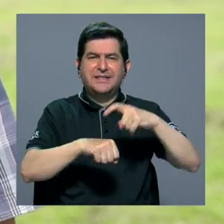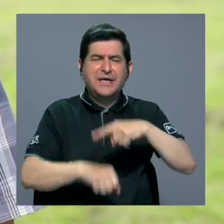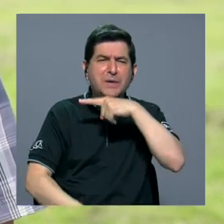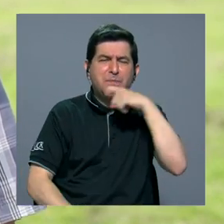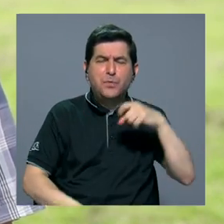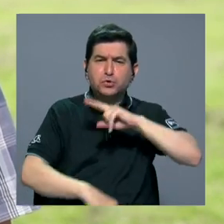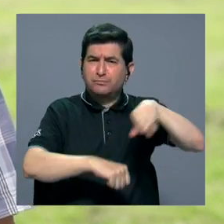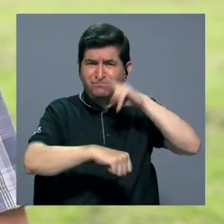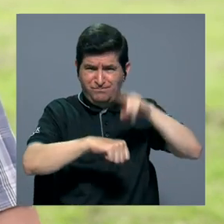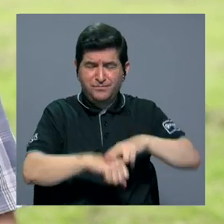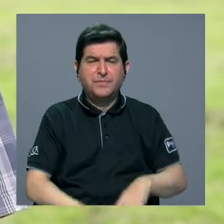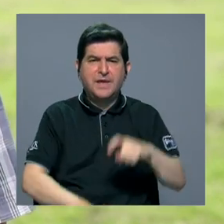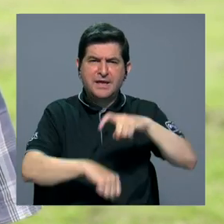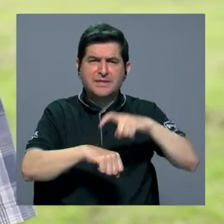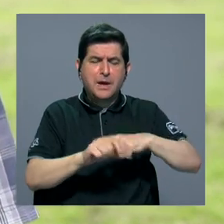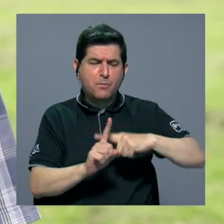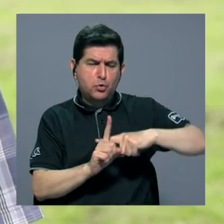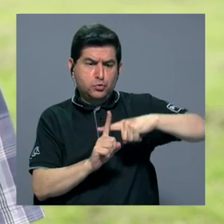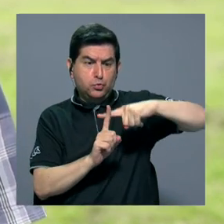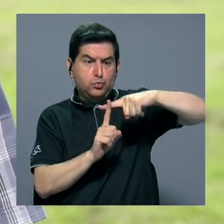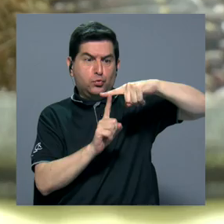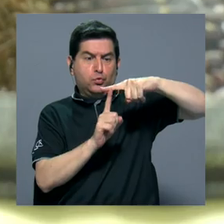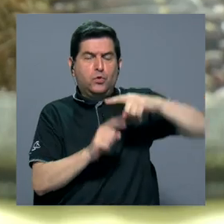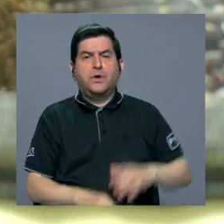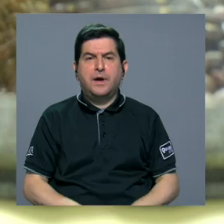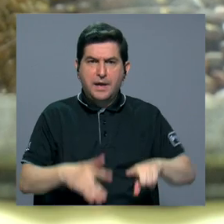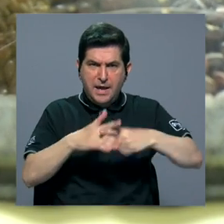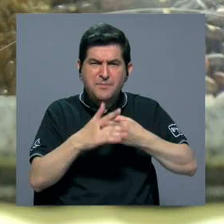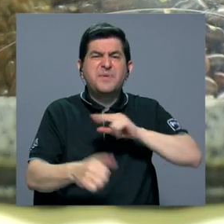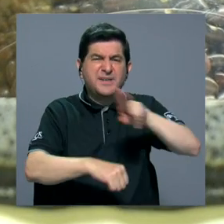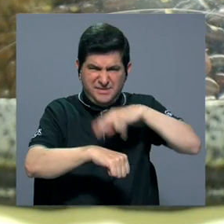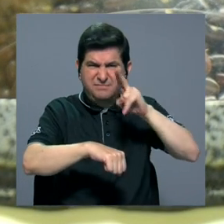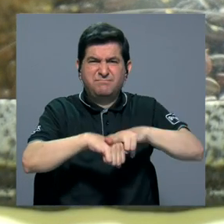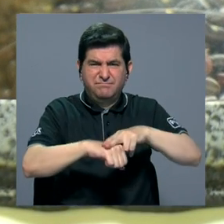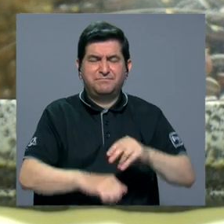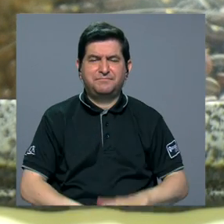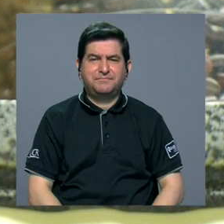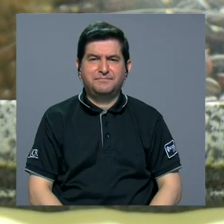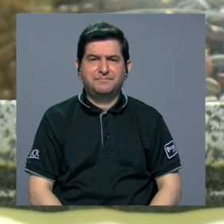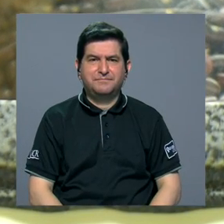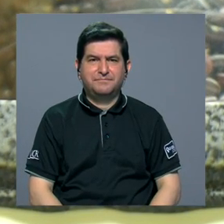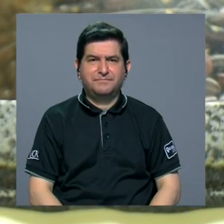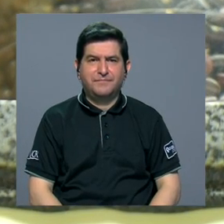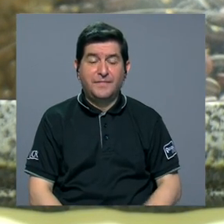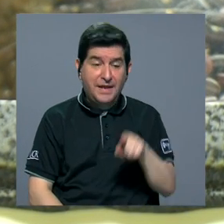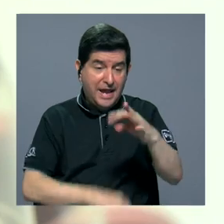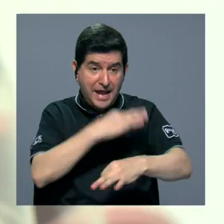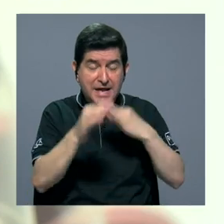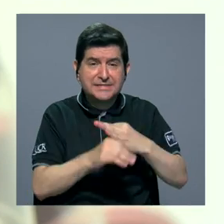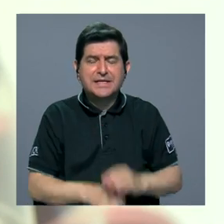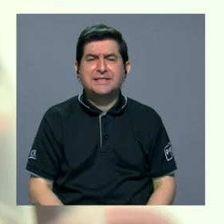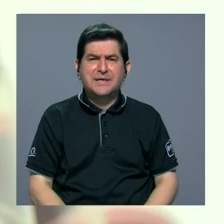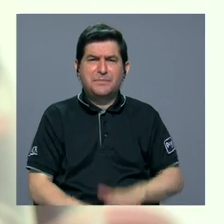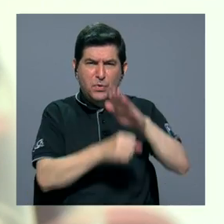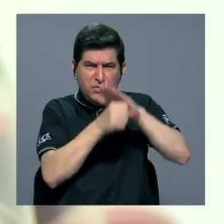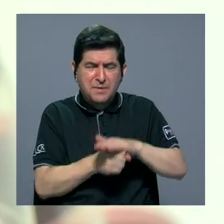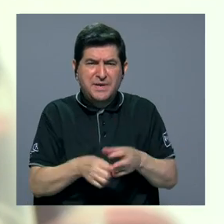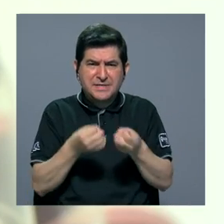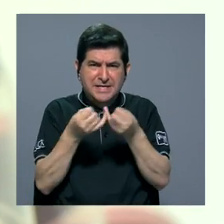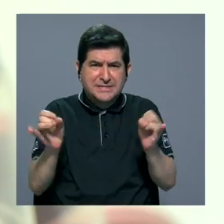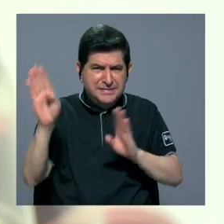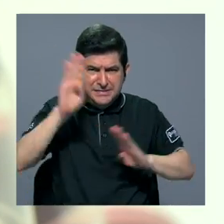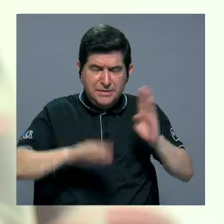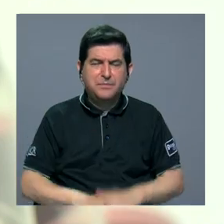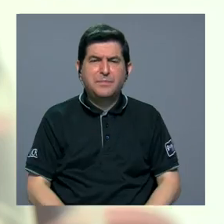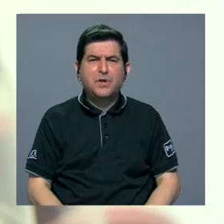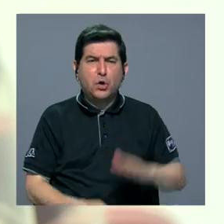sequía son más frecuentes, los periodos de altas temperaturas van a empezar a ser más frecuentes y este tipo de estrés abiótico lo que hace es